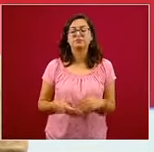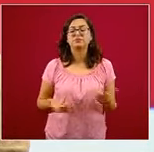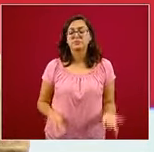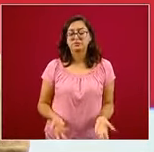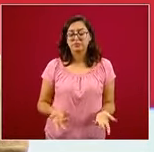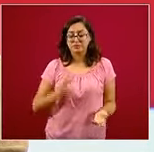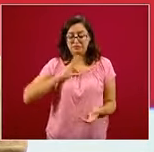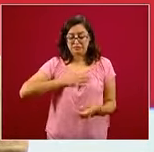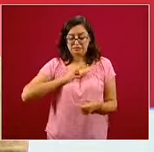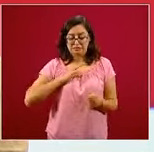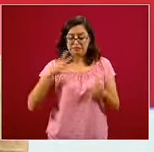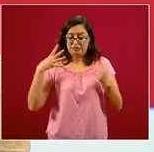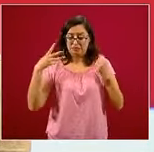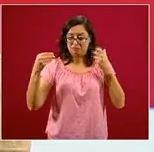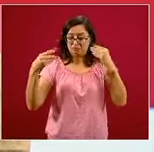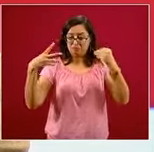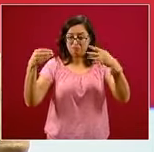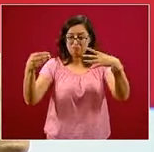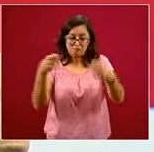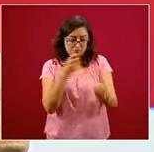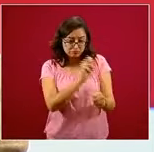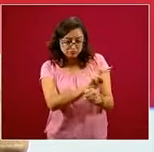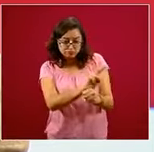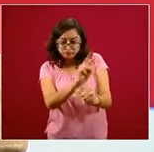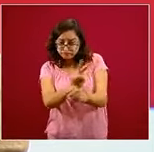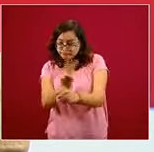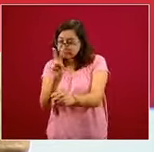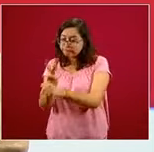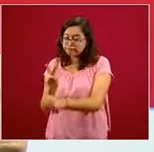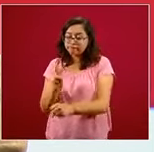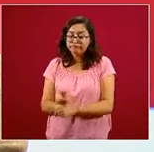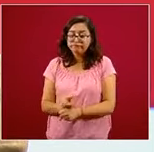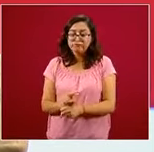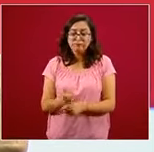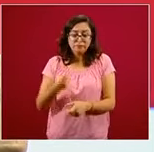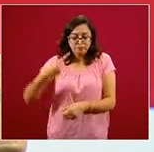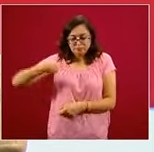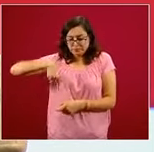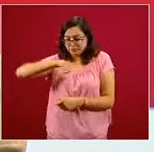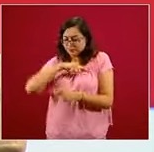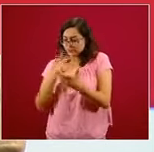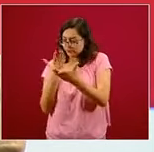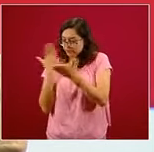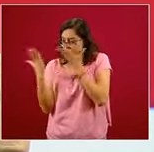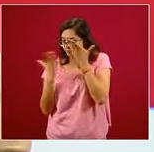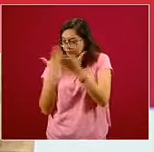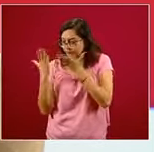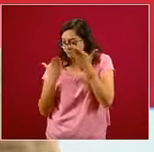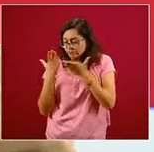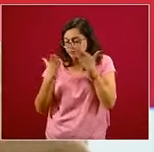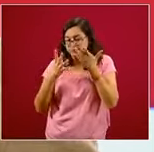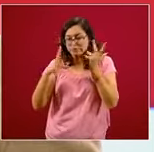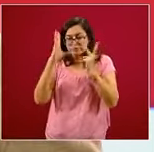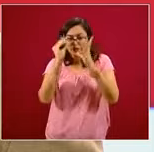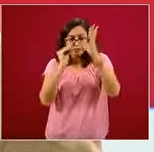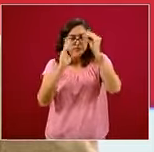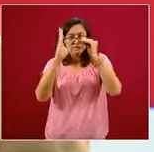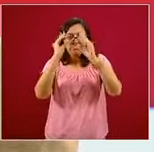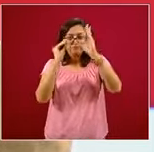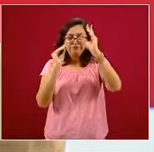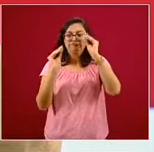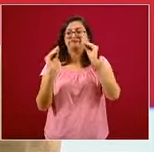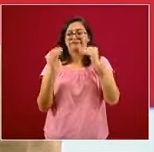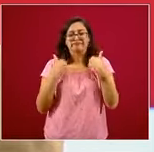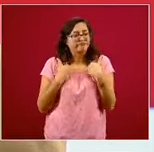la epidemiología es la ciencia básica de la salud pública y quienes nos entrenamos en la epidemiología lo